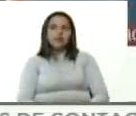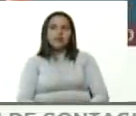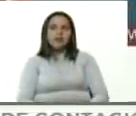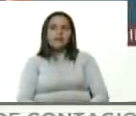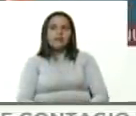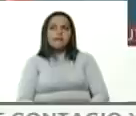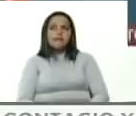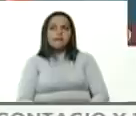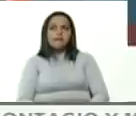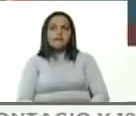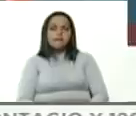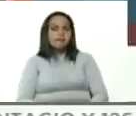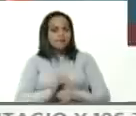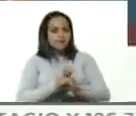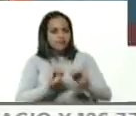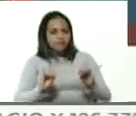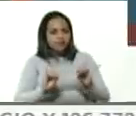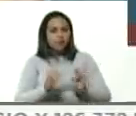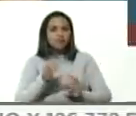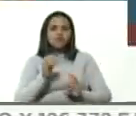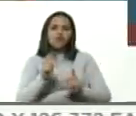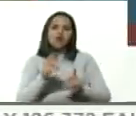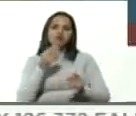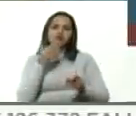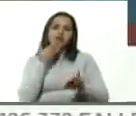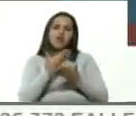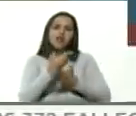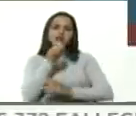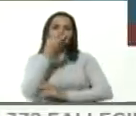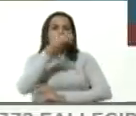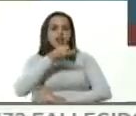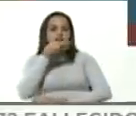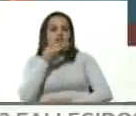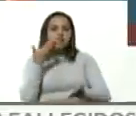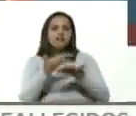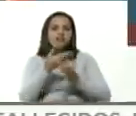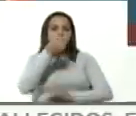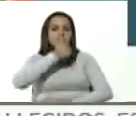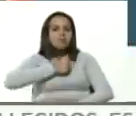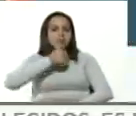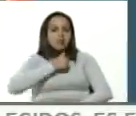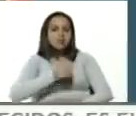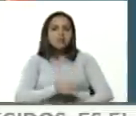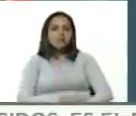listo bueno muchísimas gracias buenas tardes gracias por la paciencia gracias